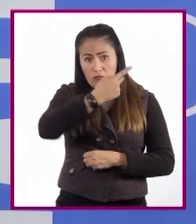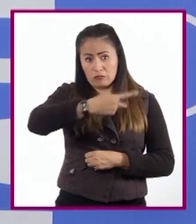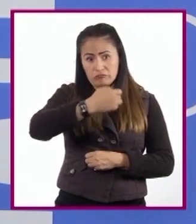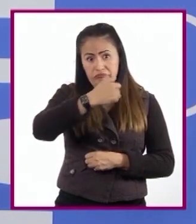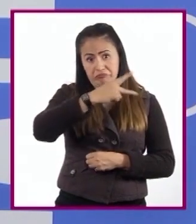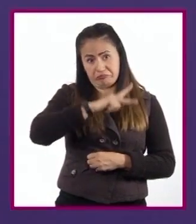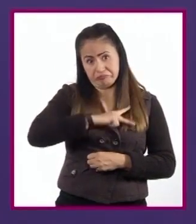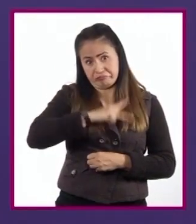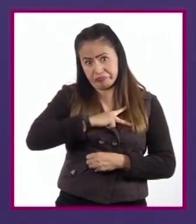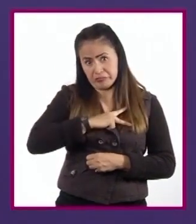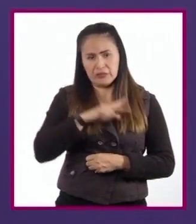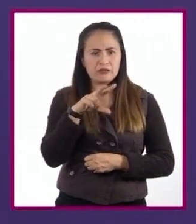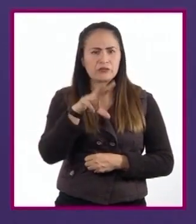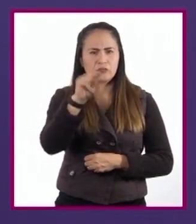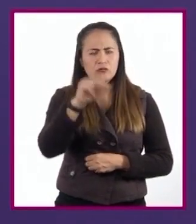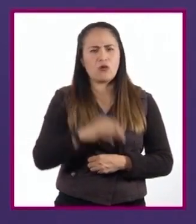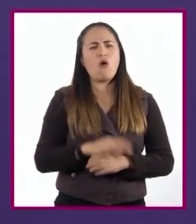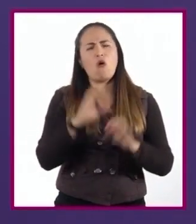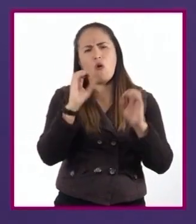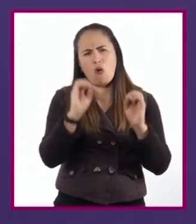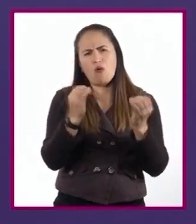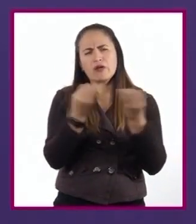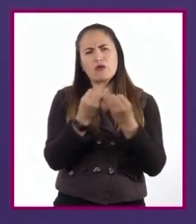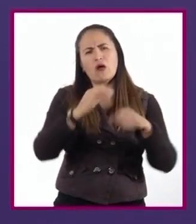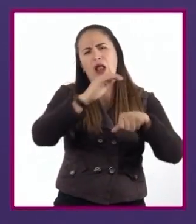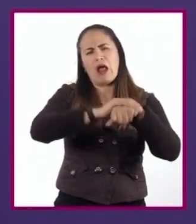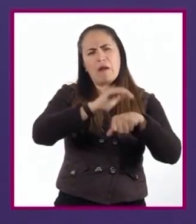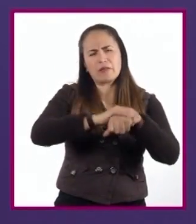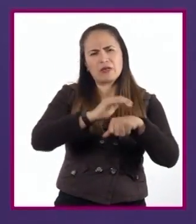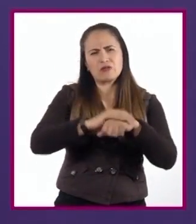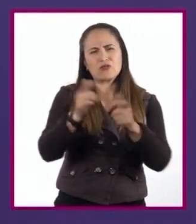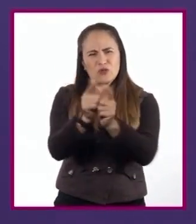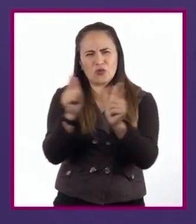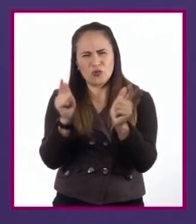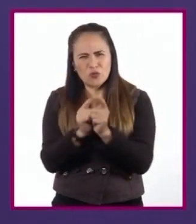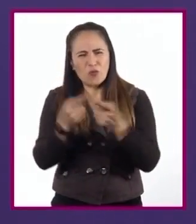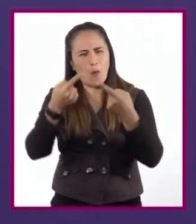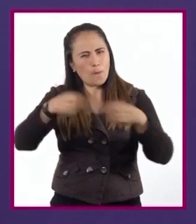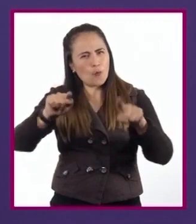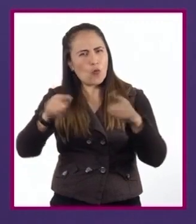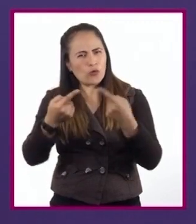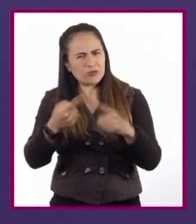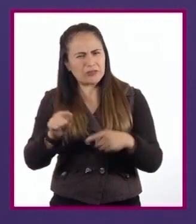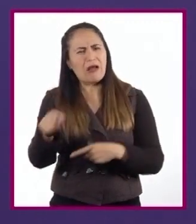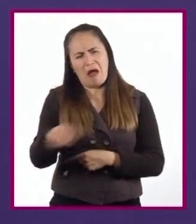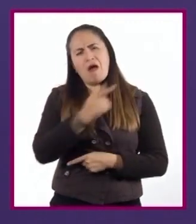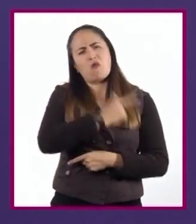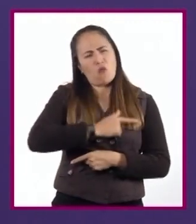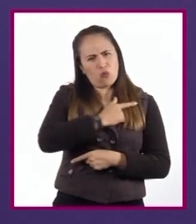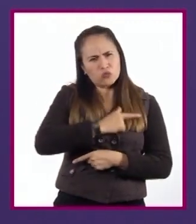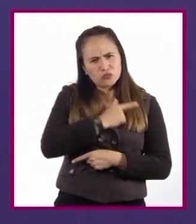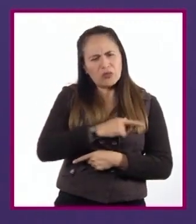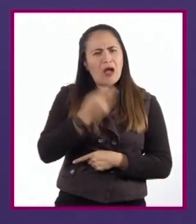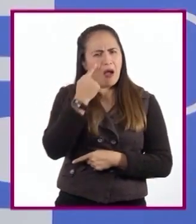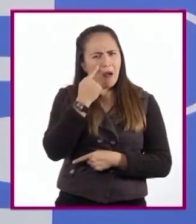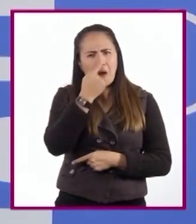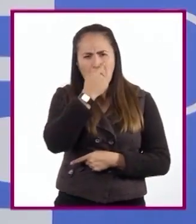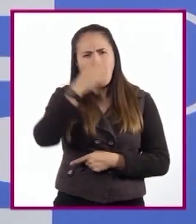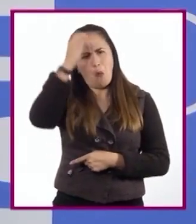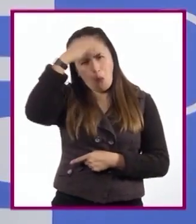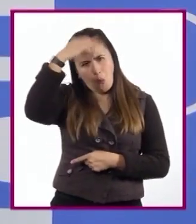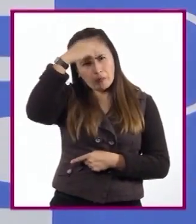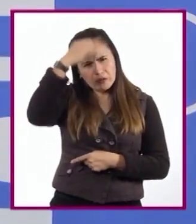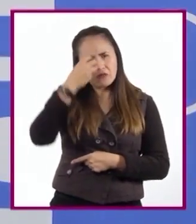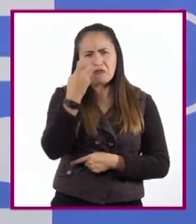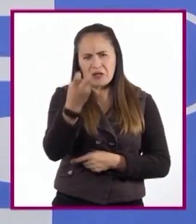quizá en una discusión con amigos sobre una banda musical sí podríamos externar nuestra opinión y sería un argumento válido.